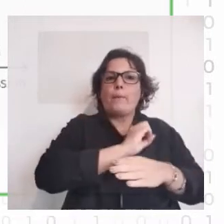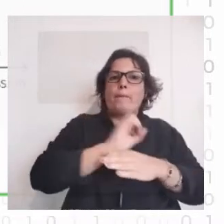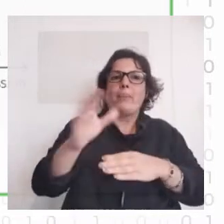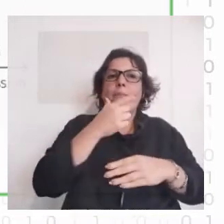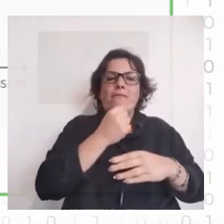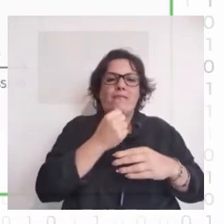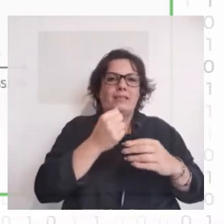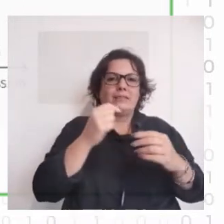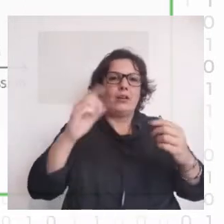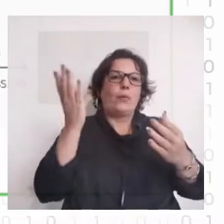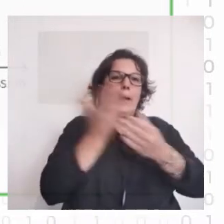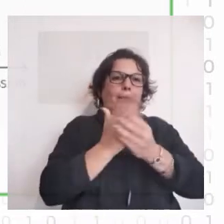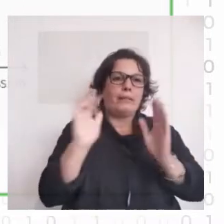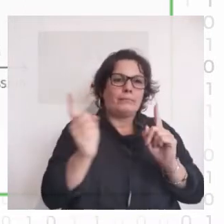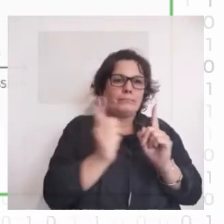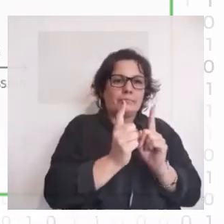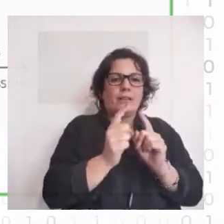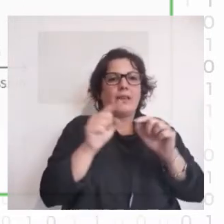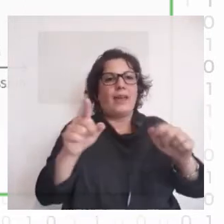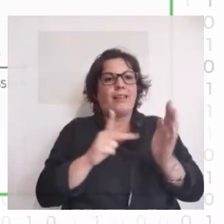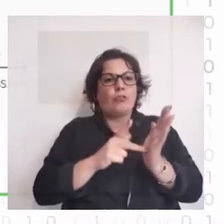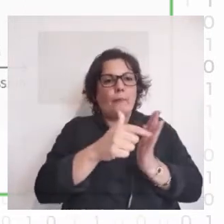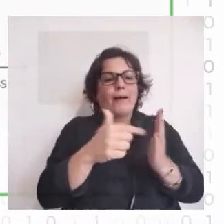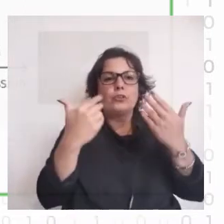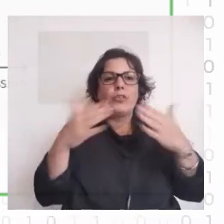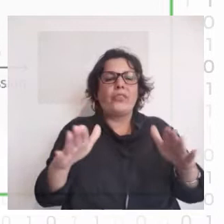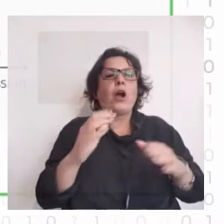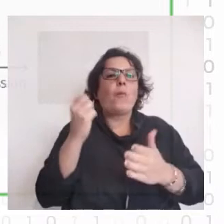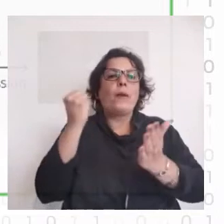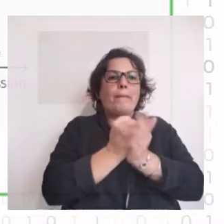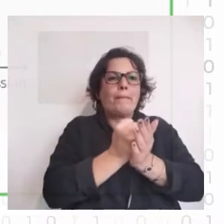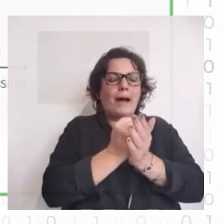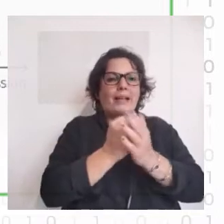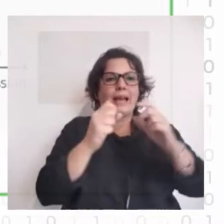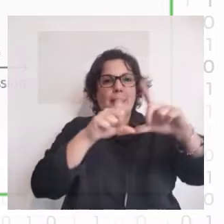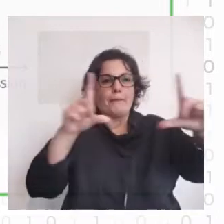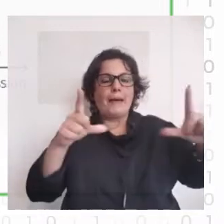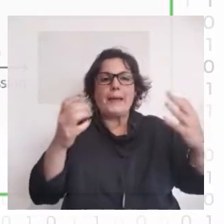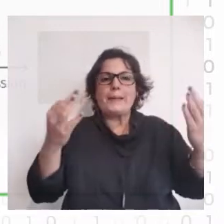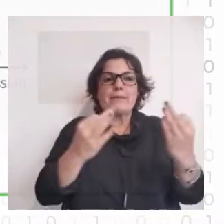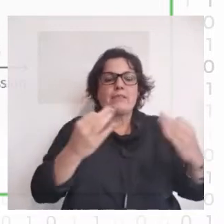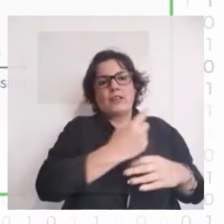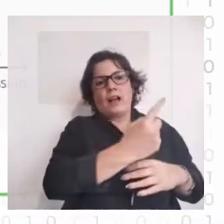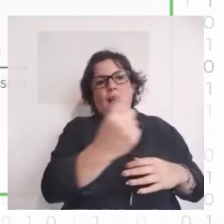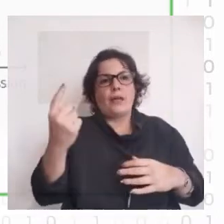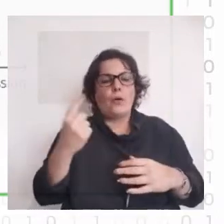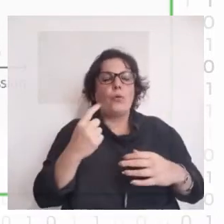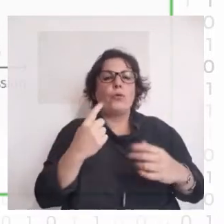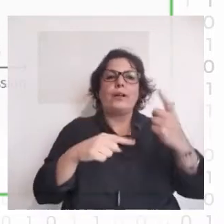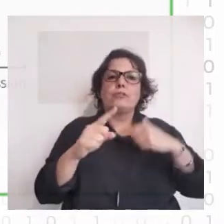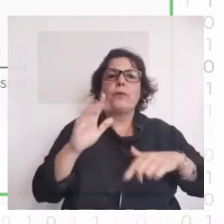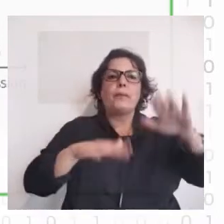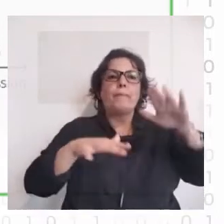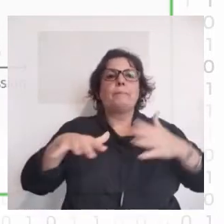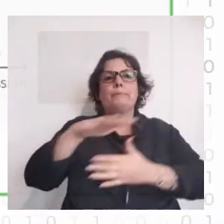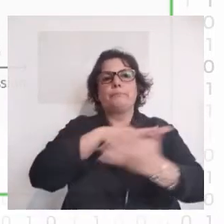Todos estos pasos dejan una huella digital en la imagen que es específica de cada imagen ya que dependen de las condiciones en las cuales la foto fue